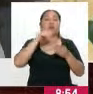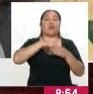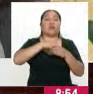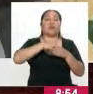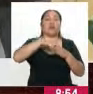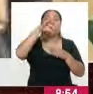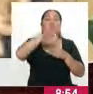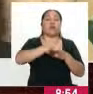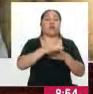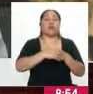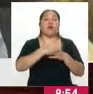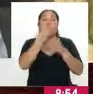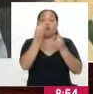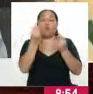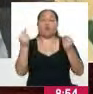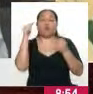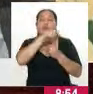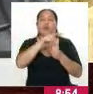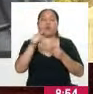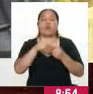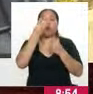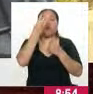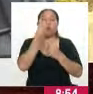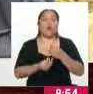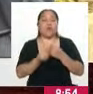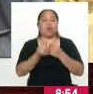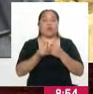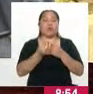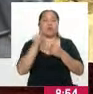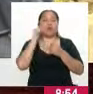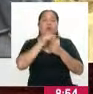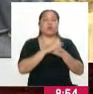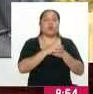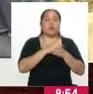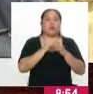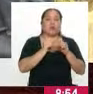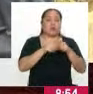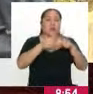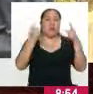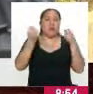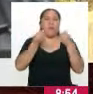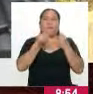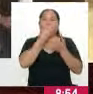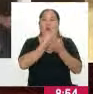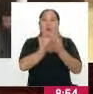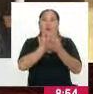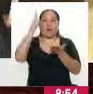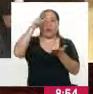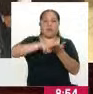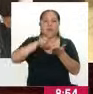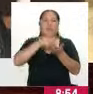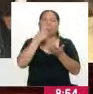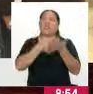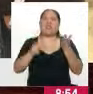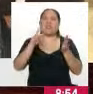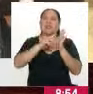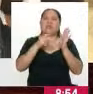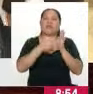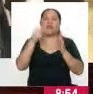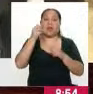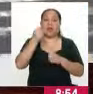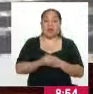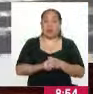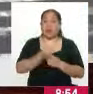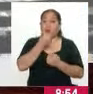ellos, son pocos en todo caso, los que han logrado una mayoría significativa, es decir, una buena aprobación. ¿Qué quiero decir con esto? Que lo más